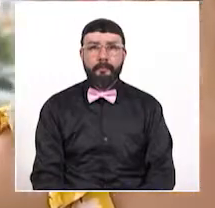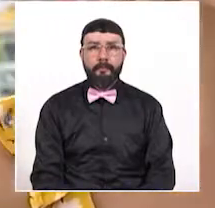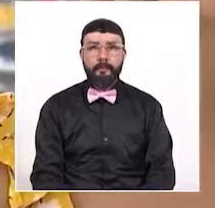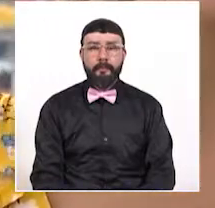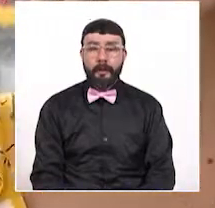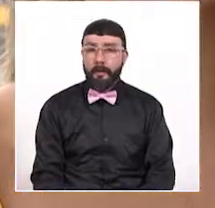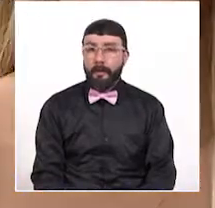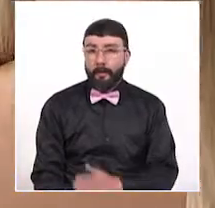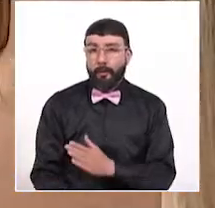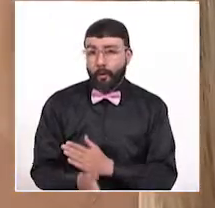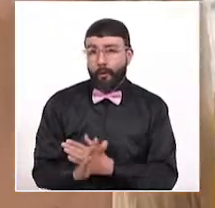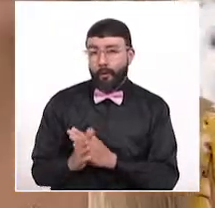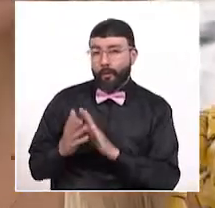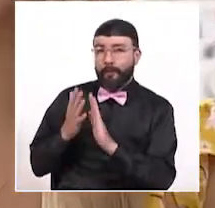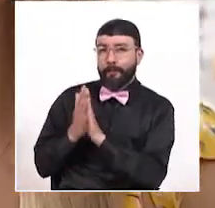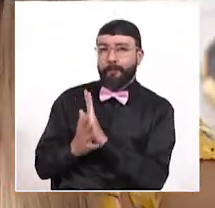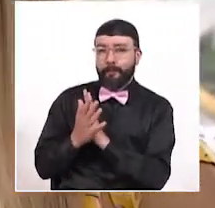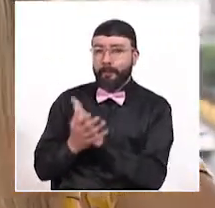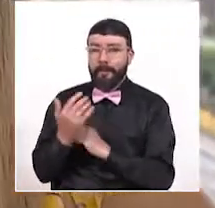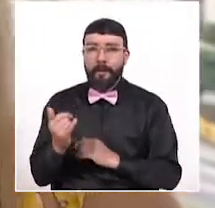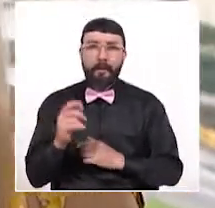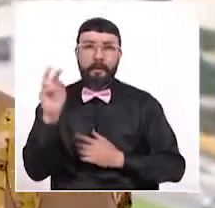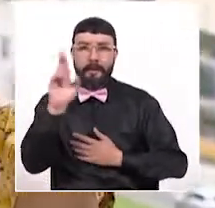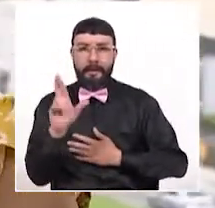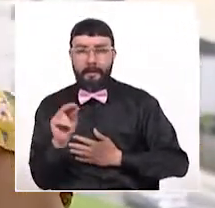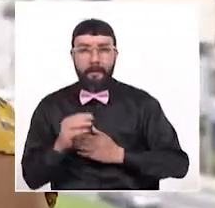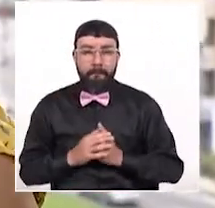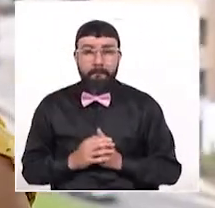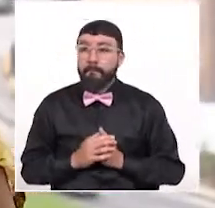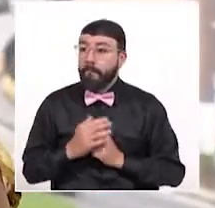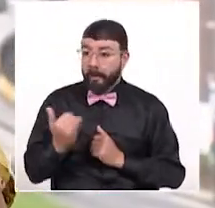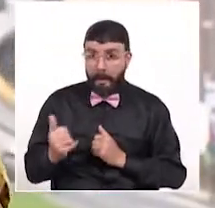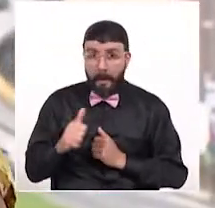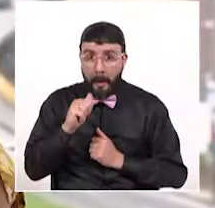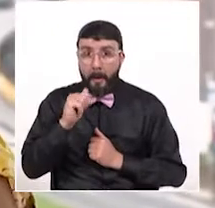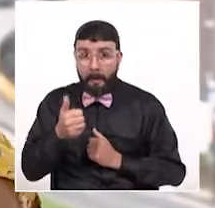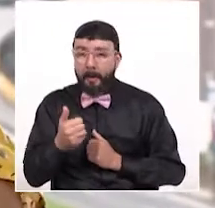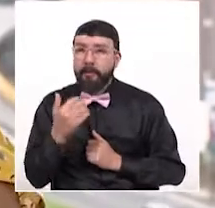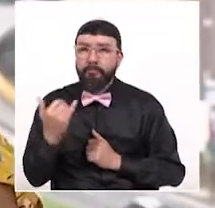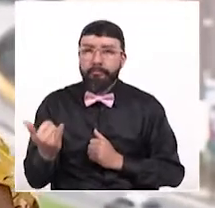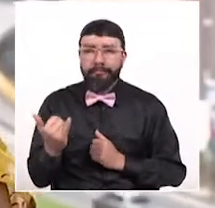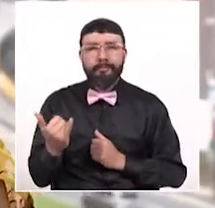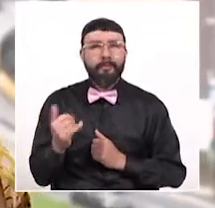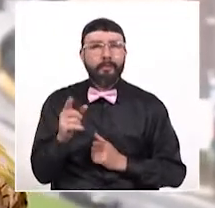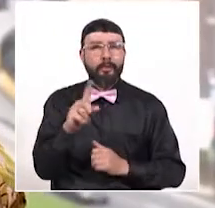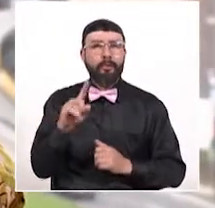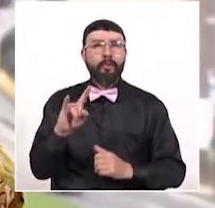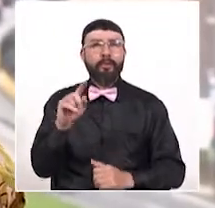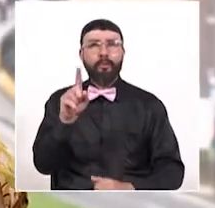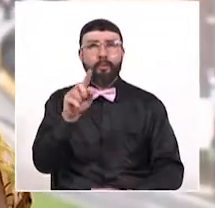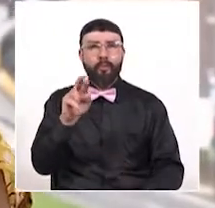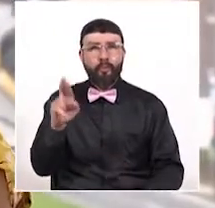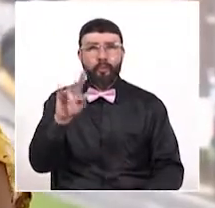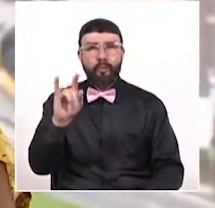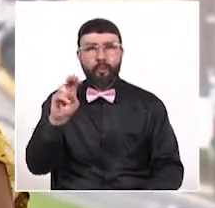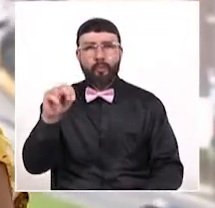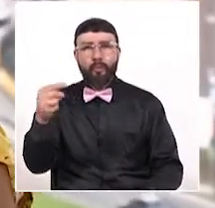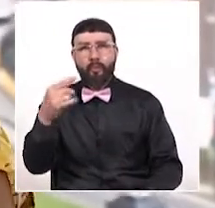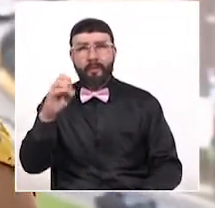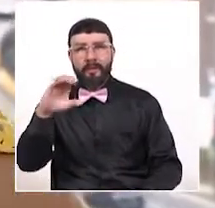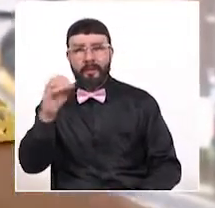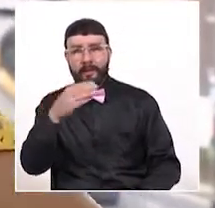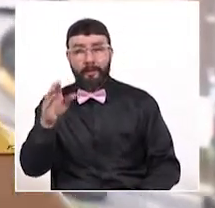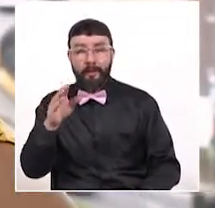Continuamos con información de Rizaralda. A partir de mañana, Surrungueo Montañero tendrá audiciones abiertas para